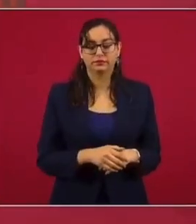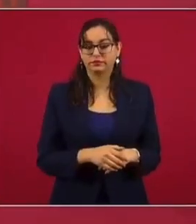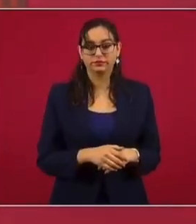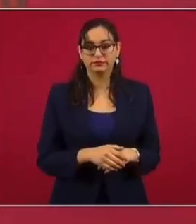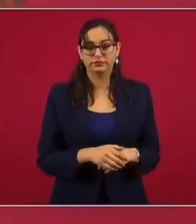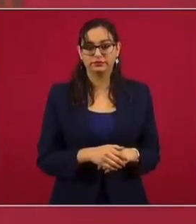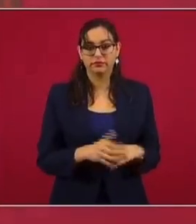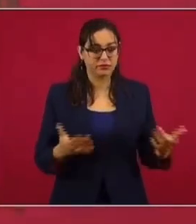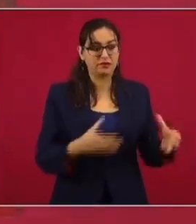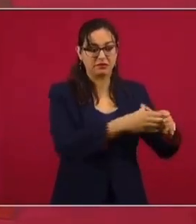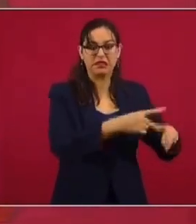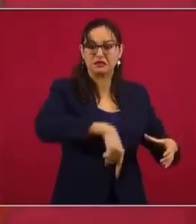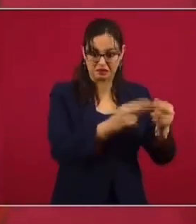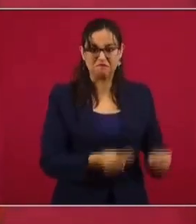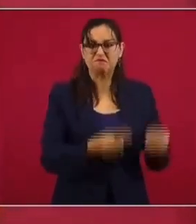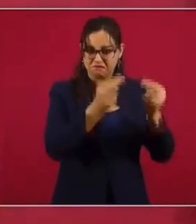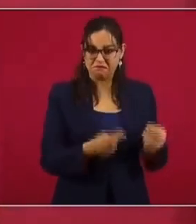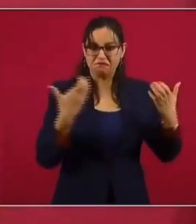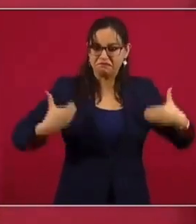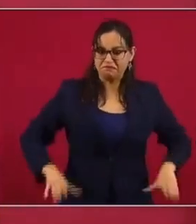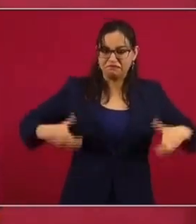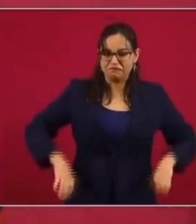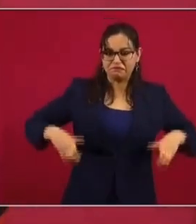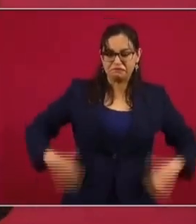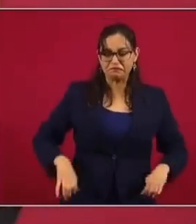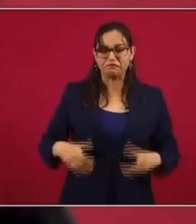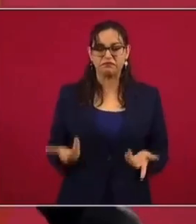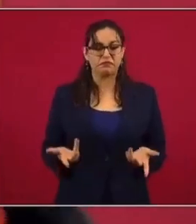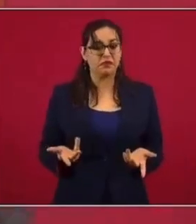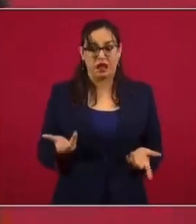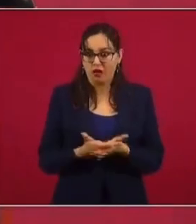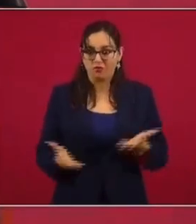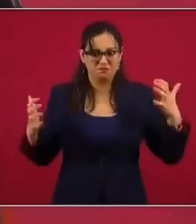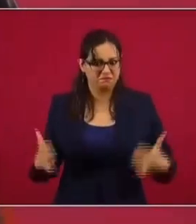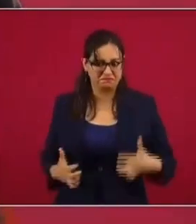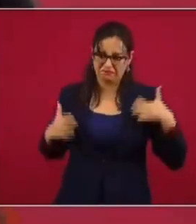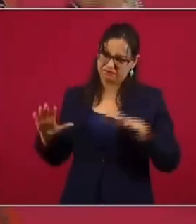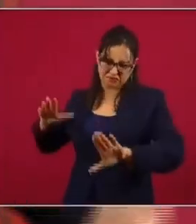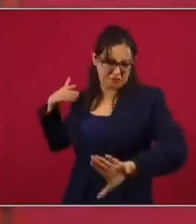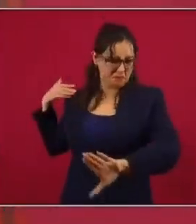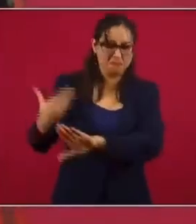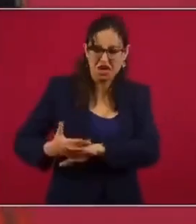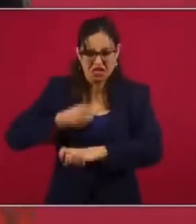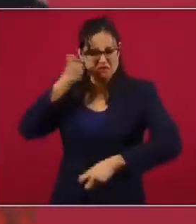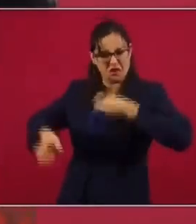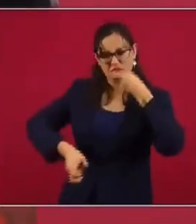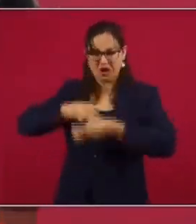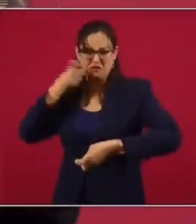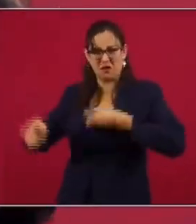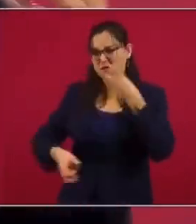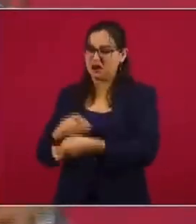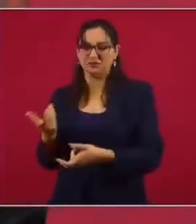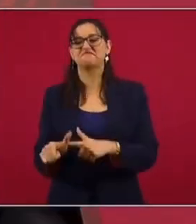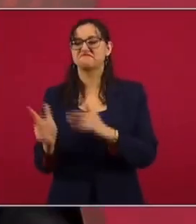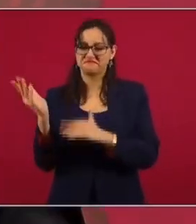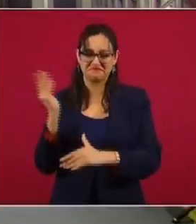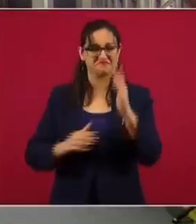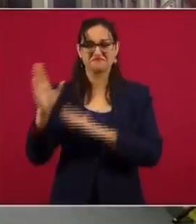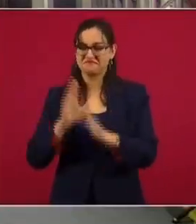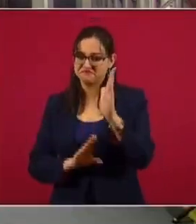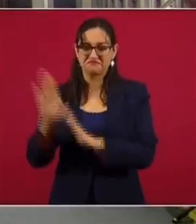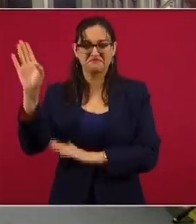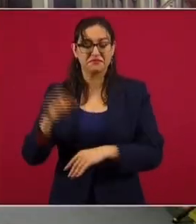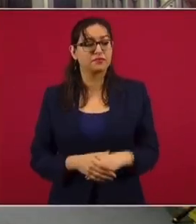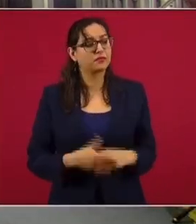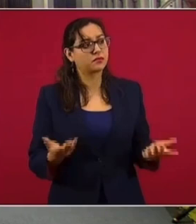grupos que hacían jugosos negocios al amparo del poder público. Se lanzan, ¿no? No, es la debacle de la Comisión Federal. No. Entonces, Manuel